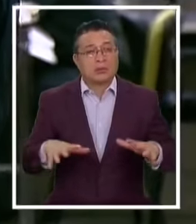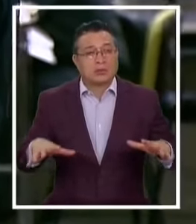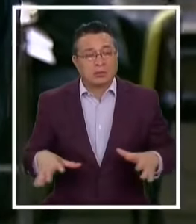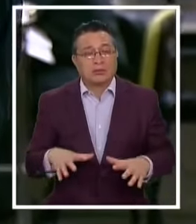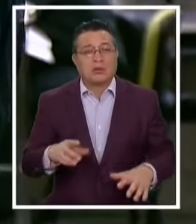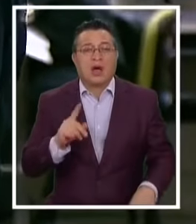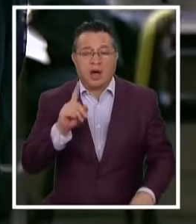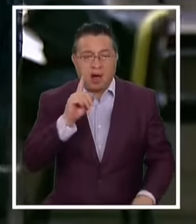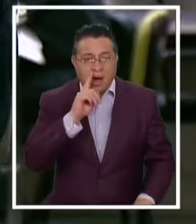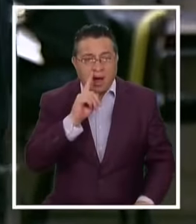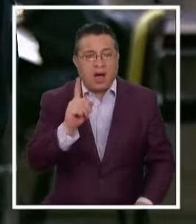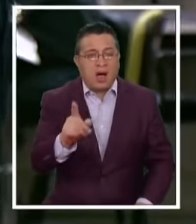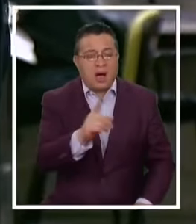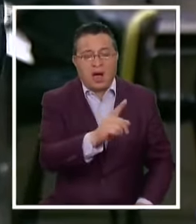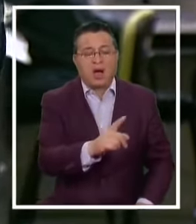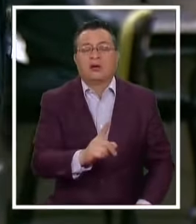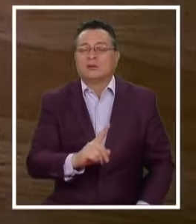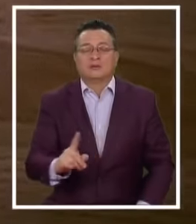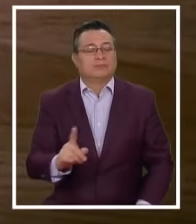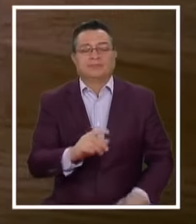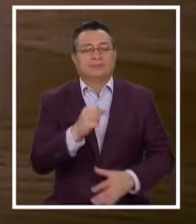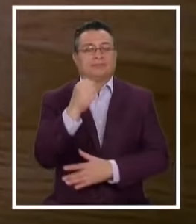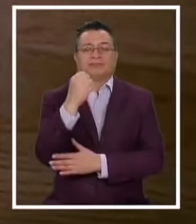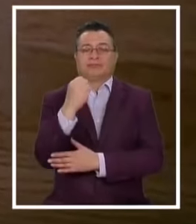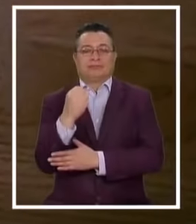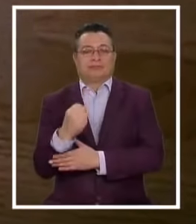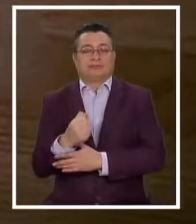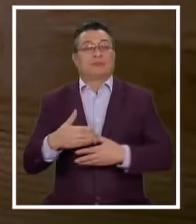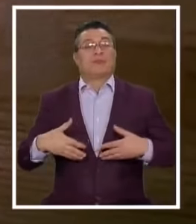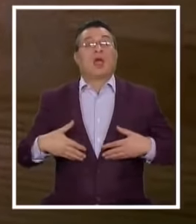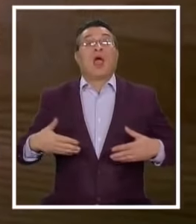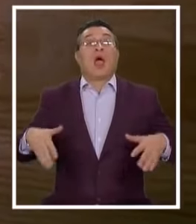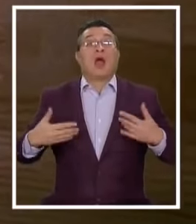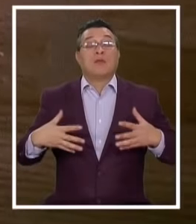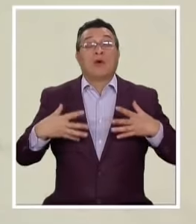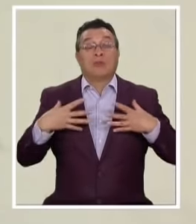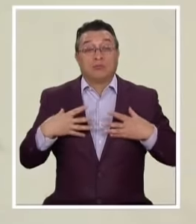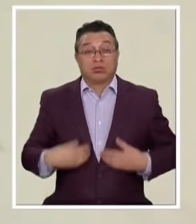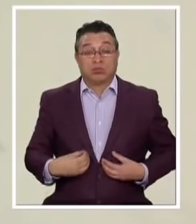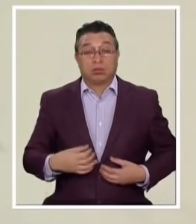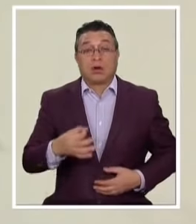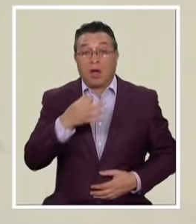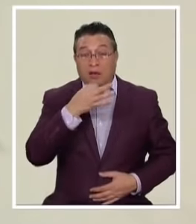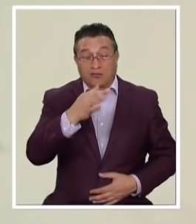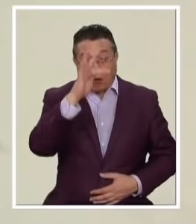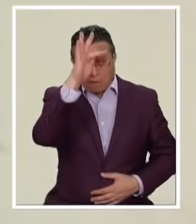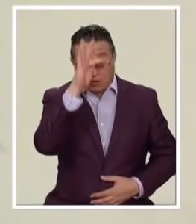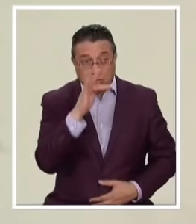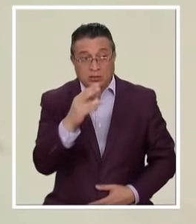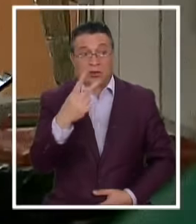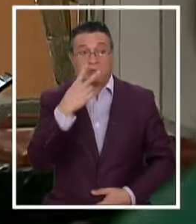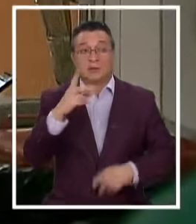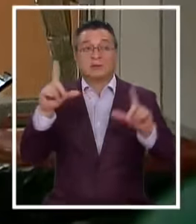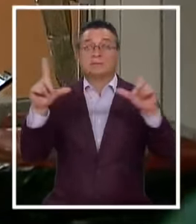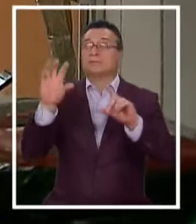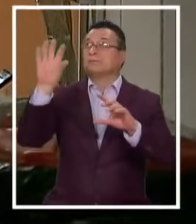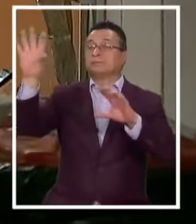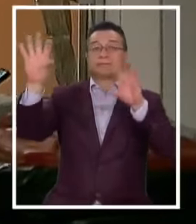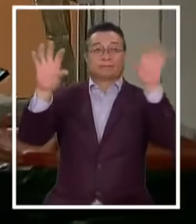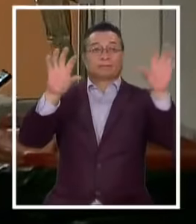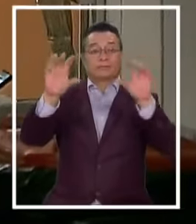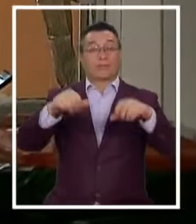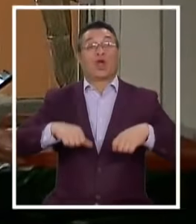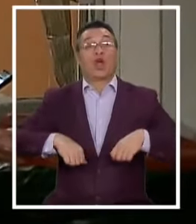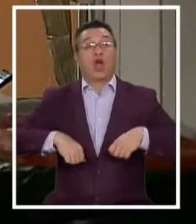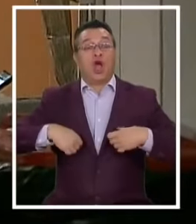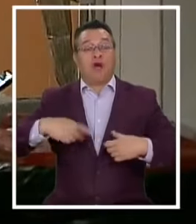Hay pacientes Que no salen adelante Cuando el ánimo Decae Nos contaron Los funcionarios Miran estos carteles Que un grupo de